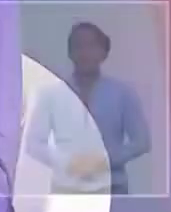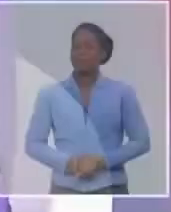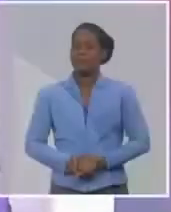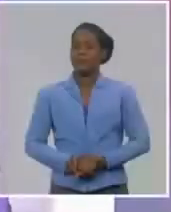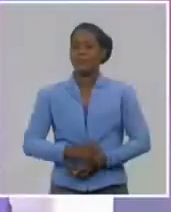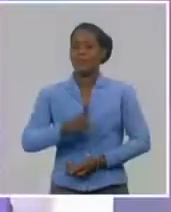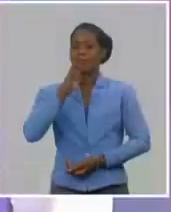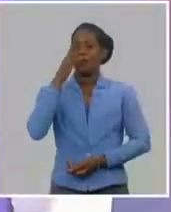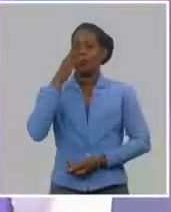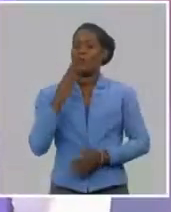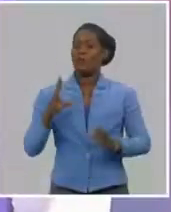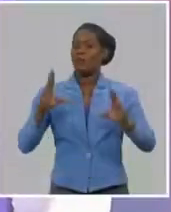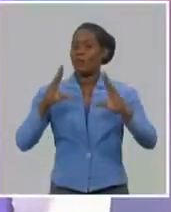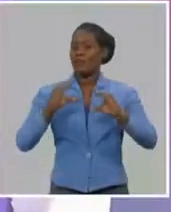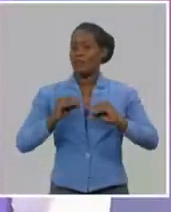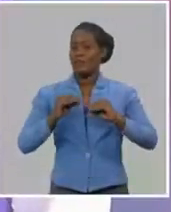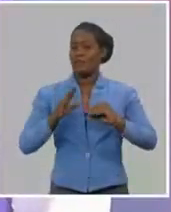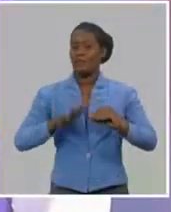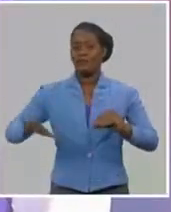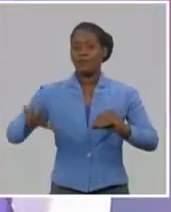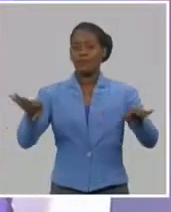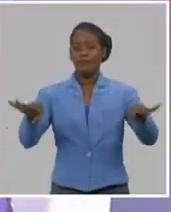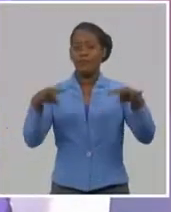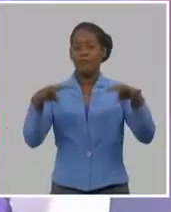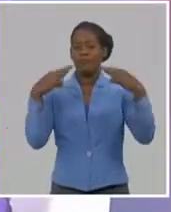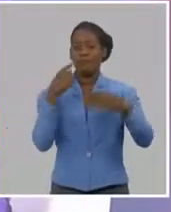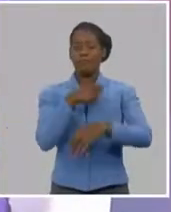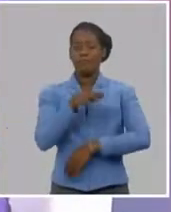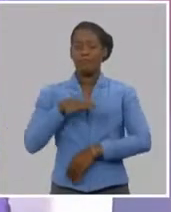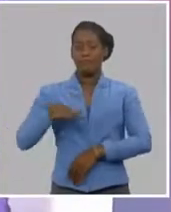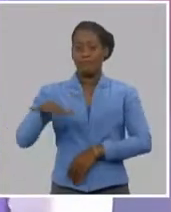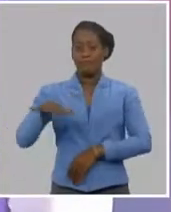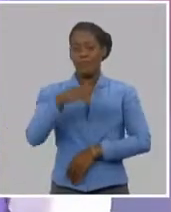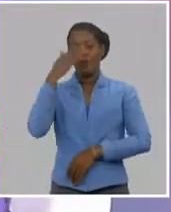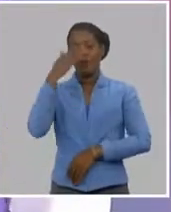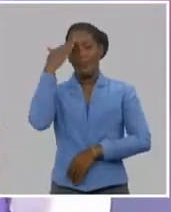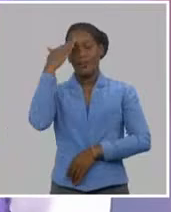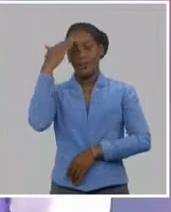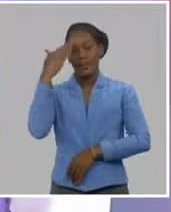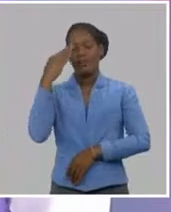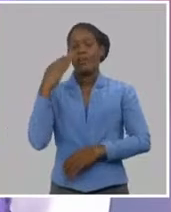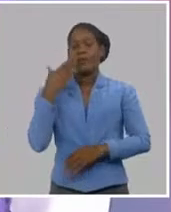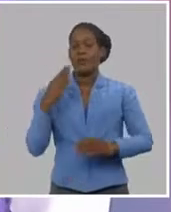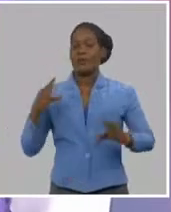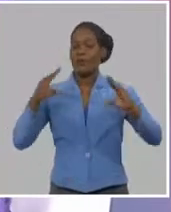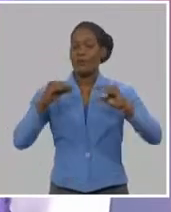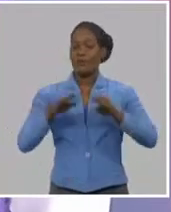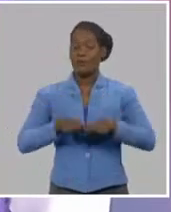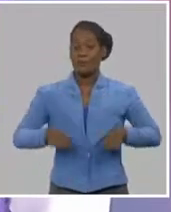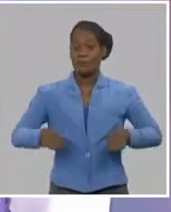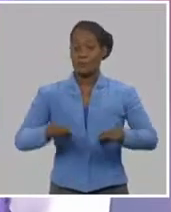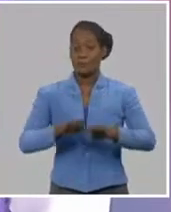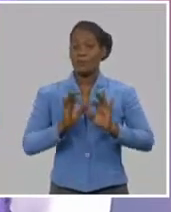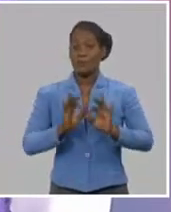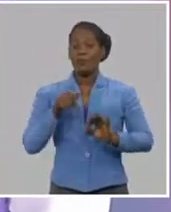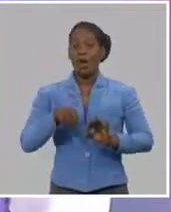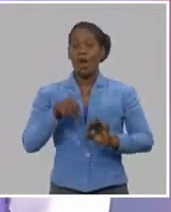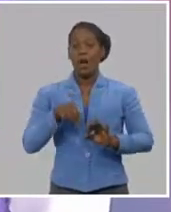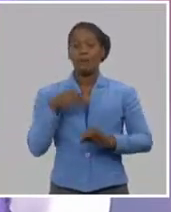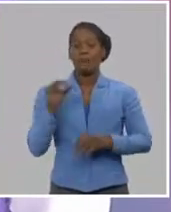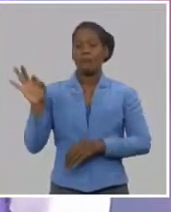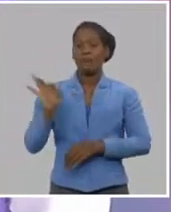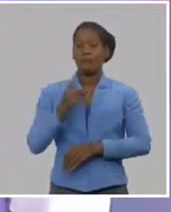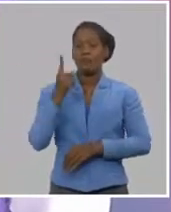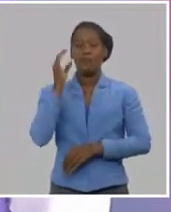Sí, muy buenas noches, Randy, para ti, para los amigos televidentes y revivientes que nos acompañan a esta hora de la Mesa Redonda. Y sí, como bien decías, tenemos a una joven